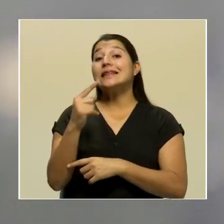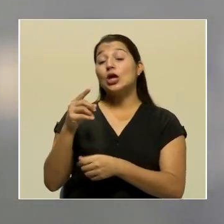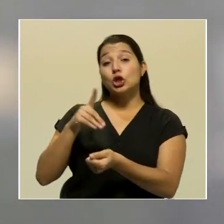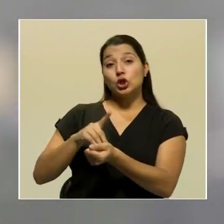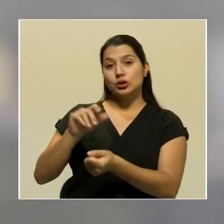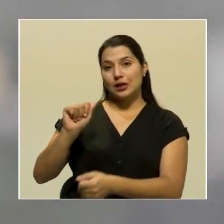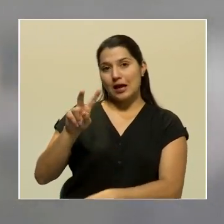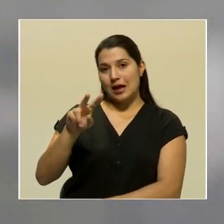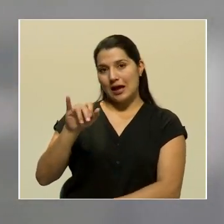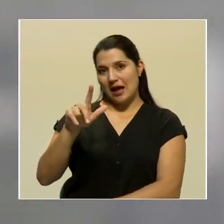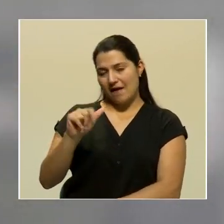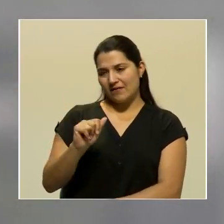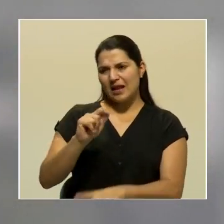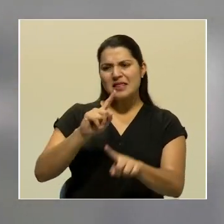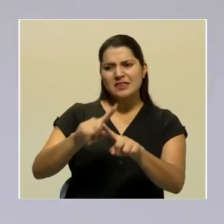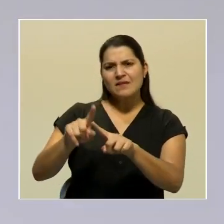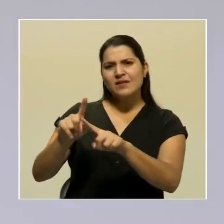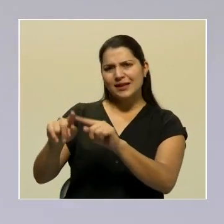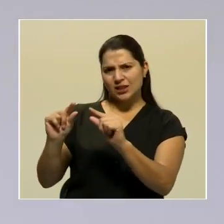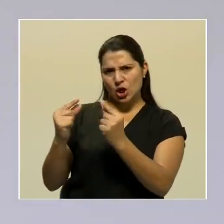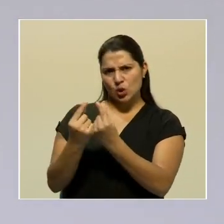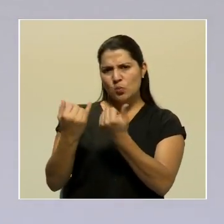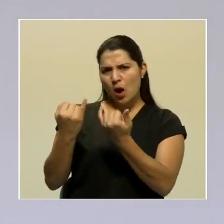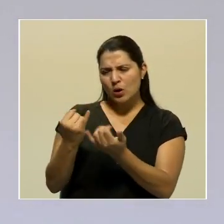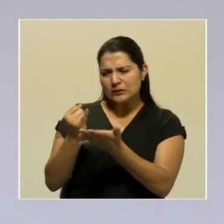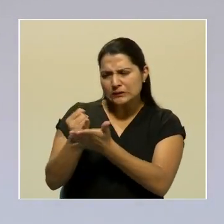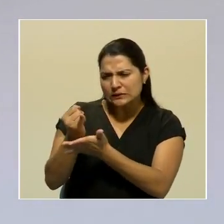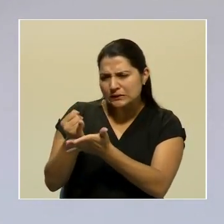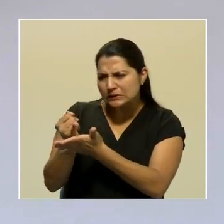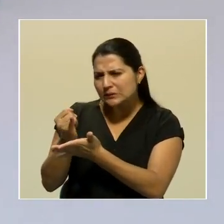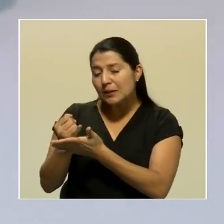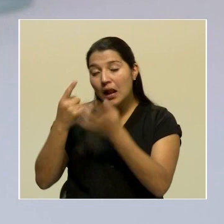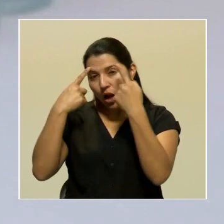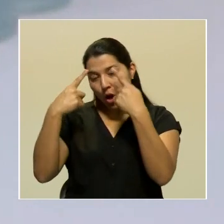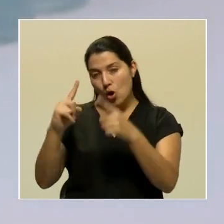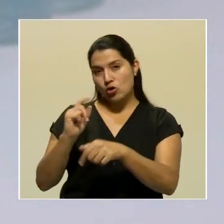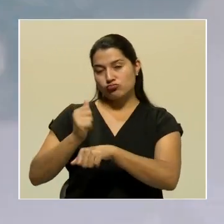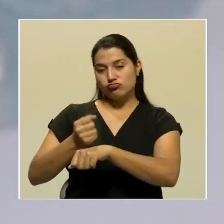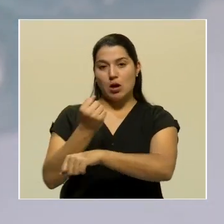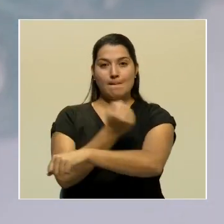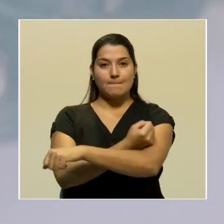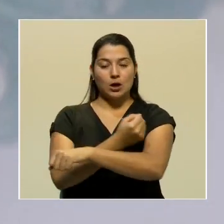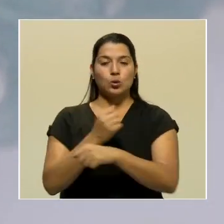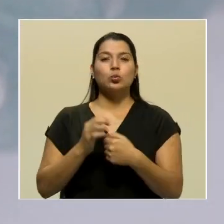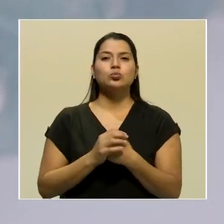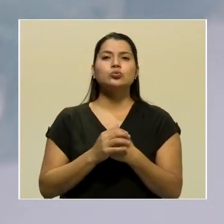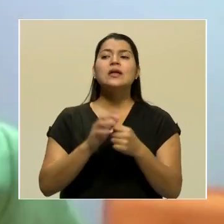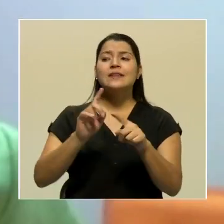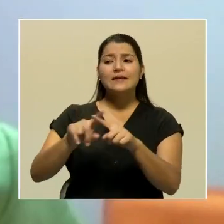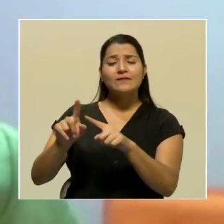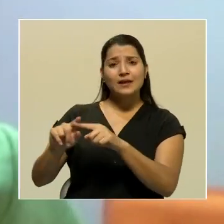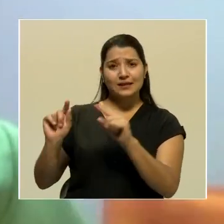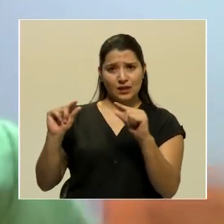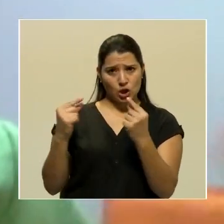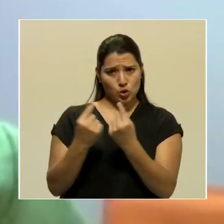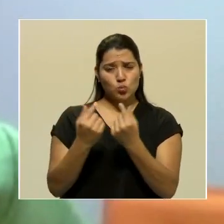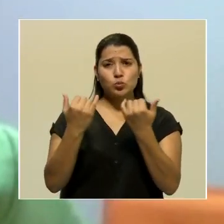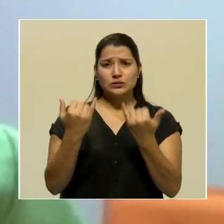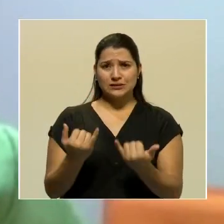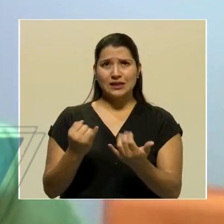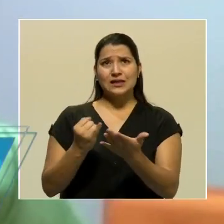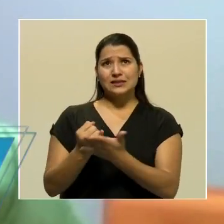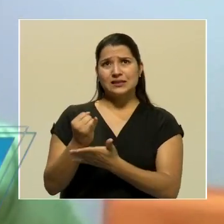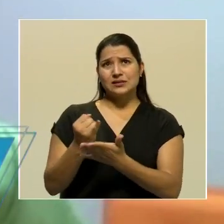que hay varios grupos farmacéuticos que trabajan para obtener esta inmunización. La vacuna hay varios grupos que la están desarrollando, hay